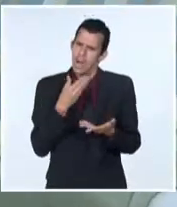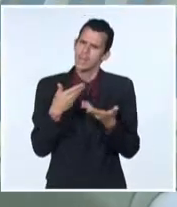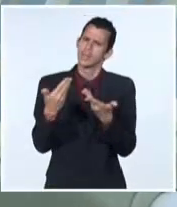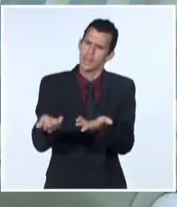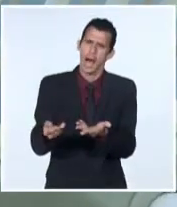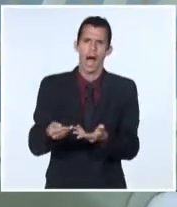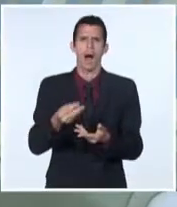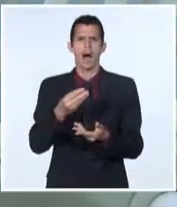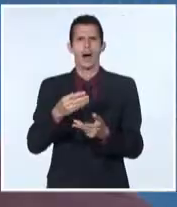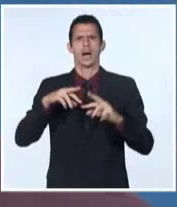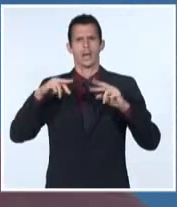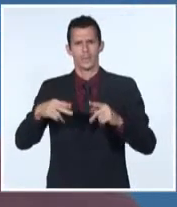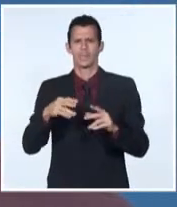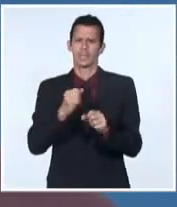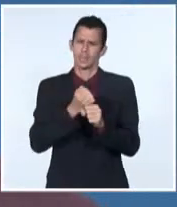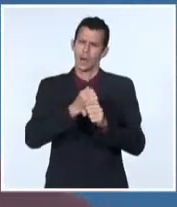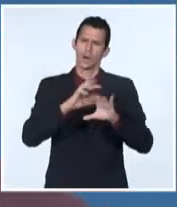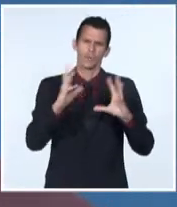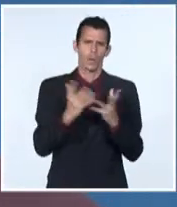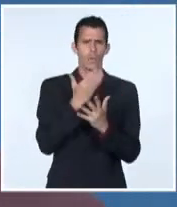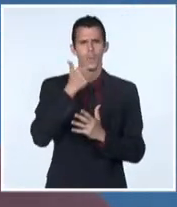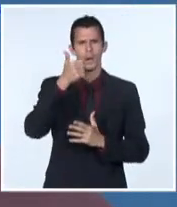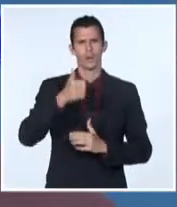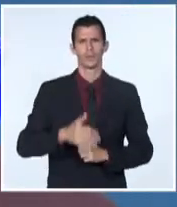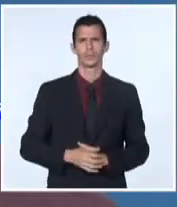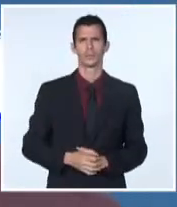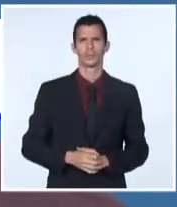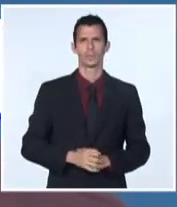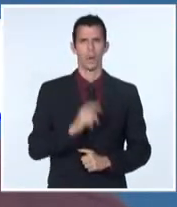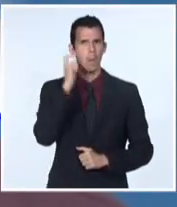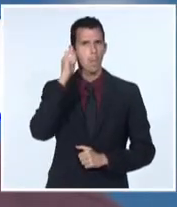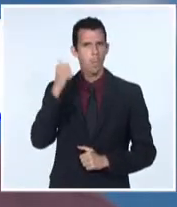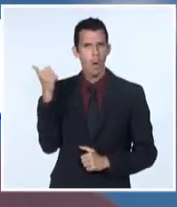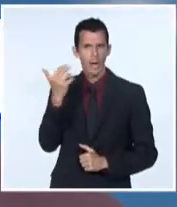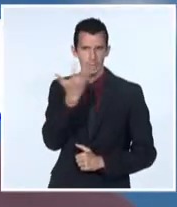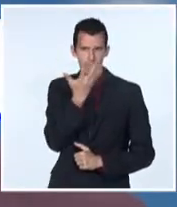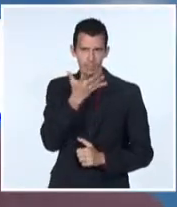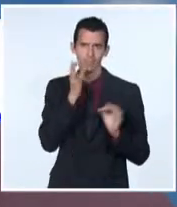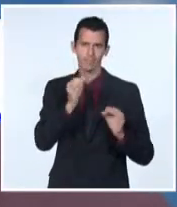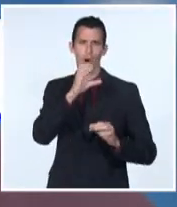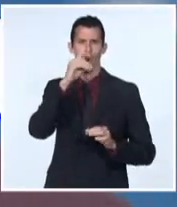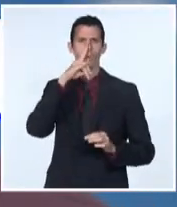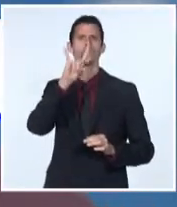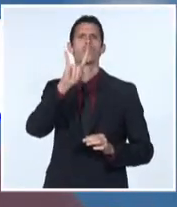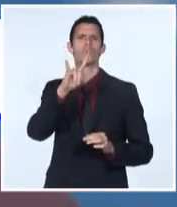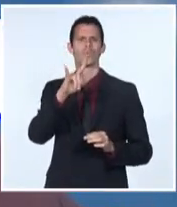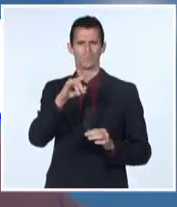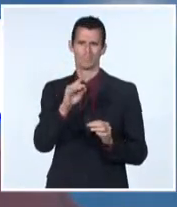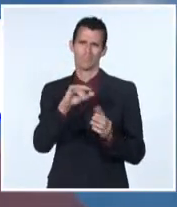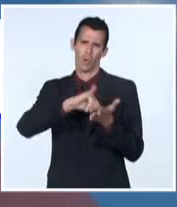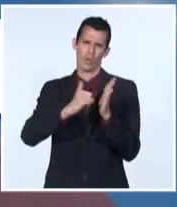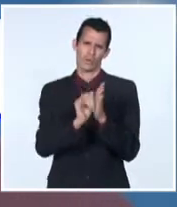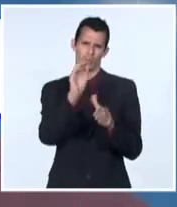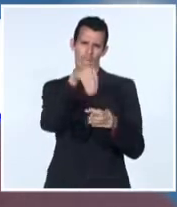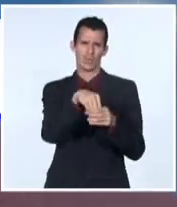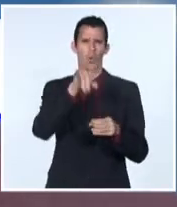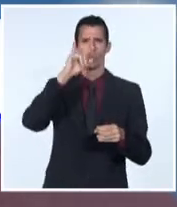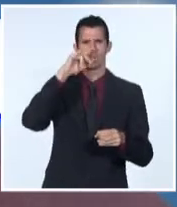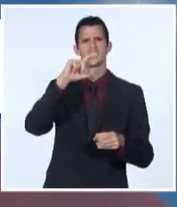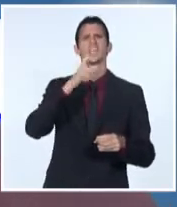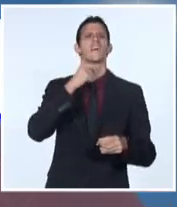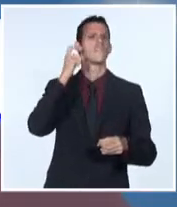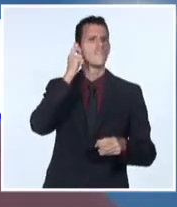Alejandra Trocero. Cuba es un país que pone a la niñez en el centro de sus intervenciones. Todos los